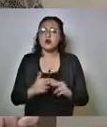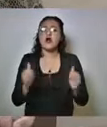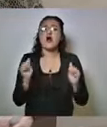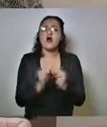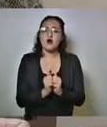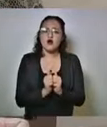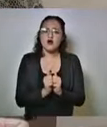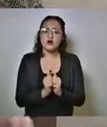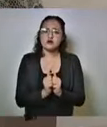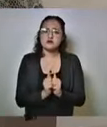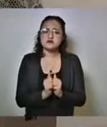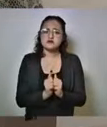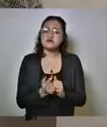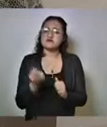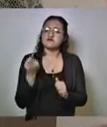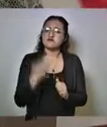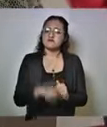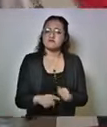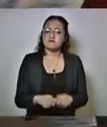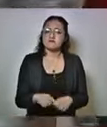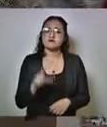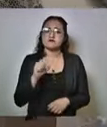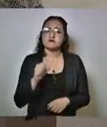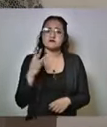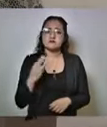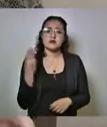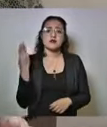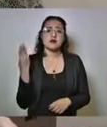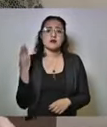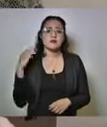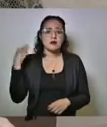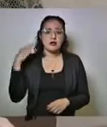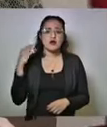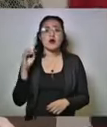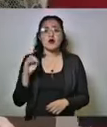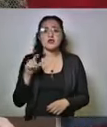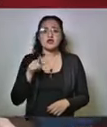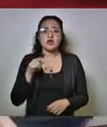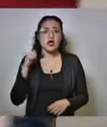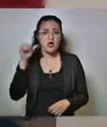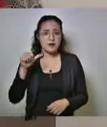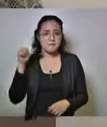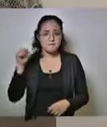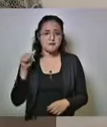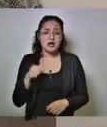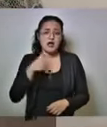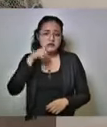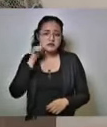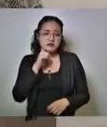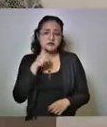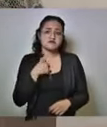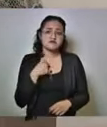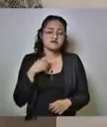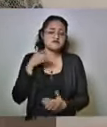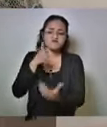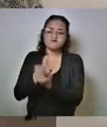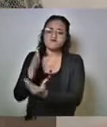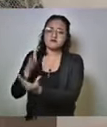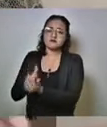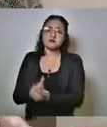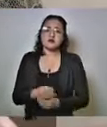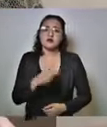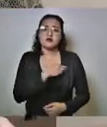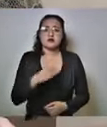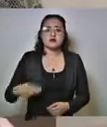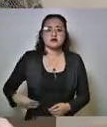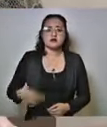los decretos, tanto del 23 de marzo como del 17 de abril. Ayer se estuvo visitando el municipio de